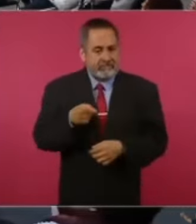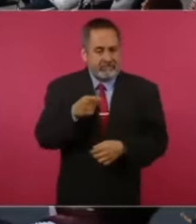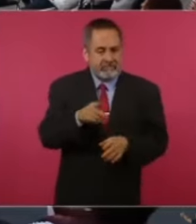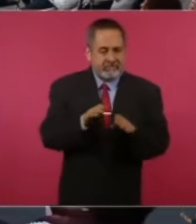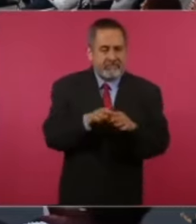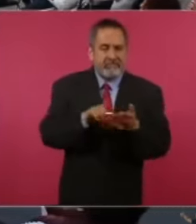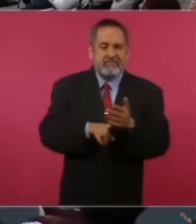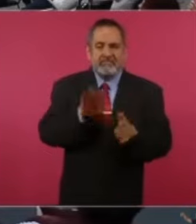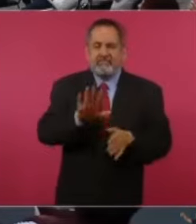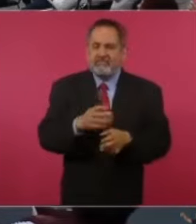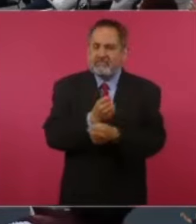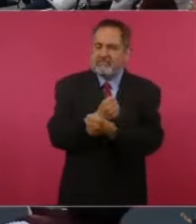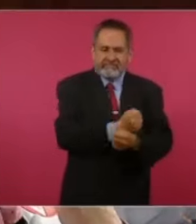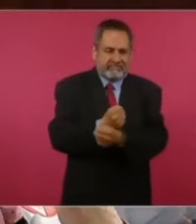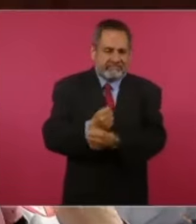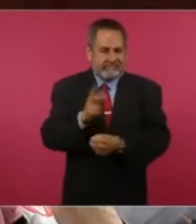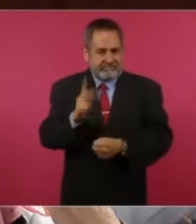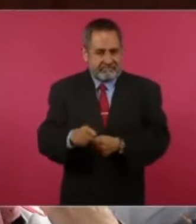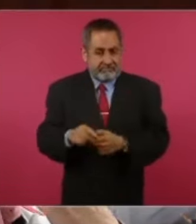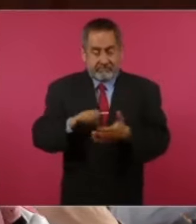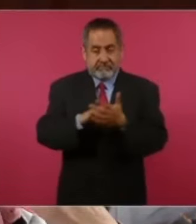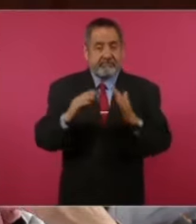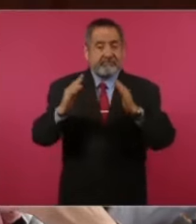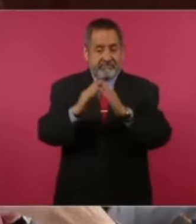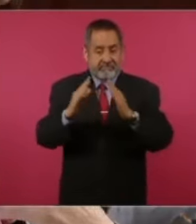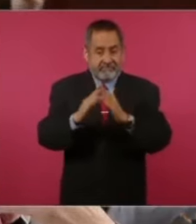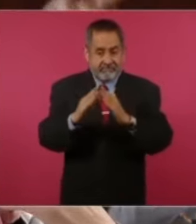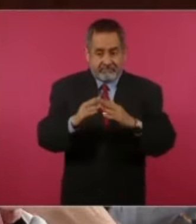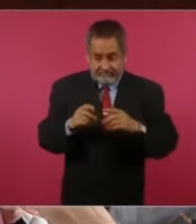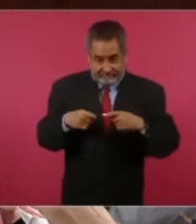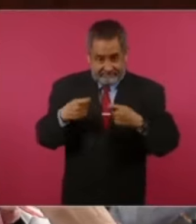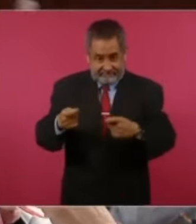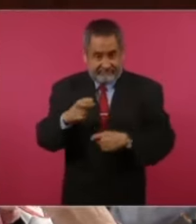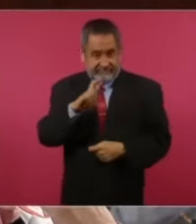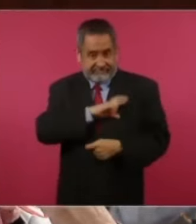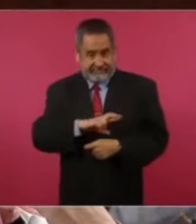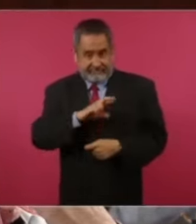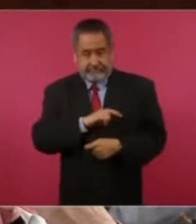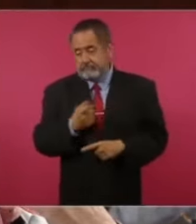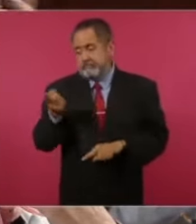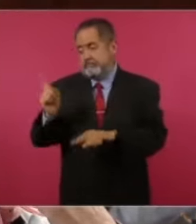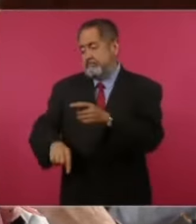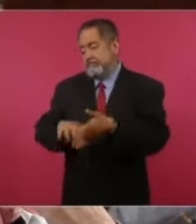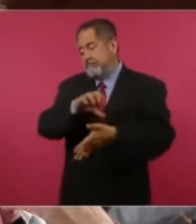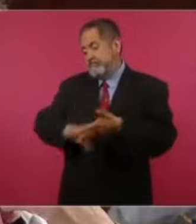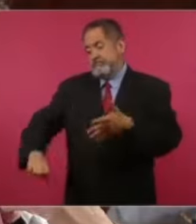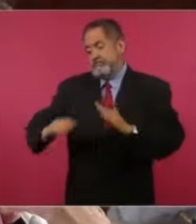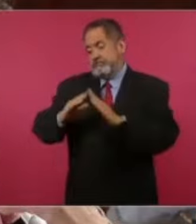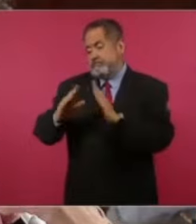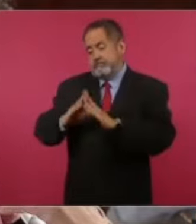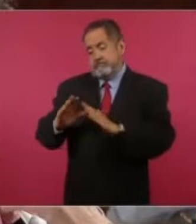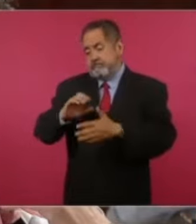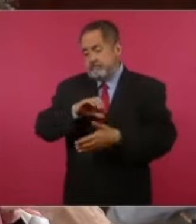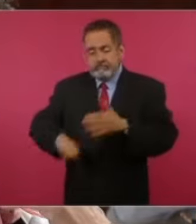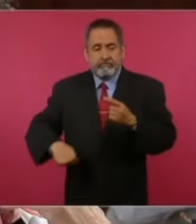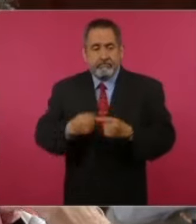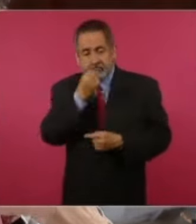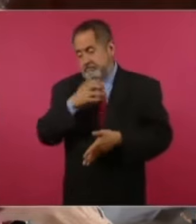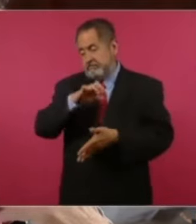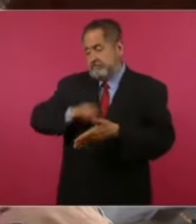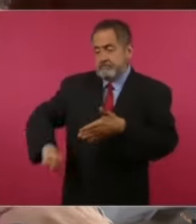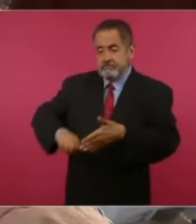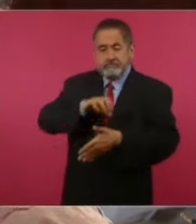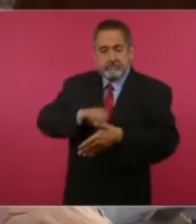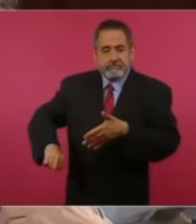transformación, hay un cambio. Obviamente, habrán personas que, de pronto, verán el video, tomarán sus palabras y habrán personas que dirán, no, pues, si ella es afín al presidente.